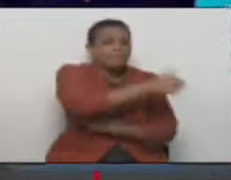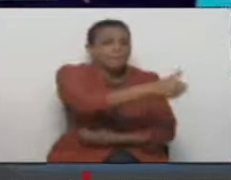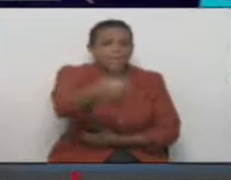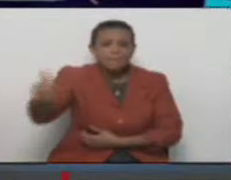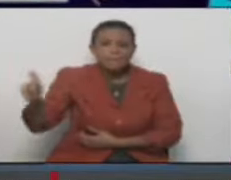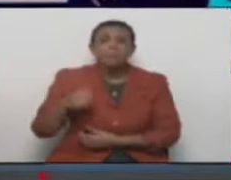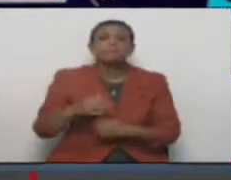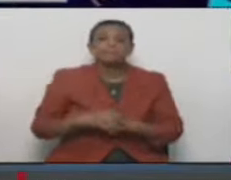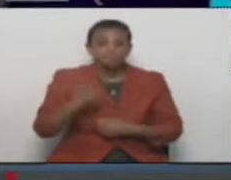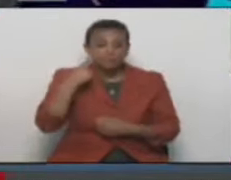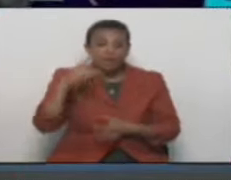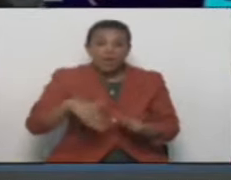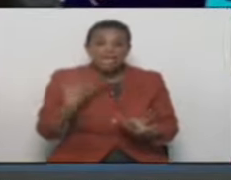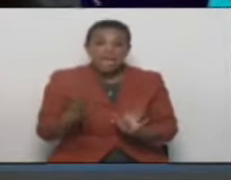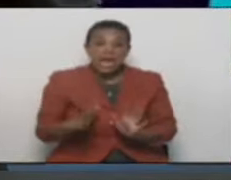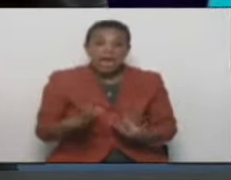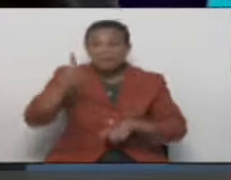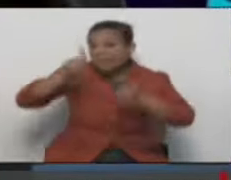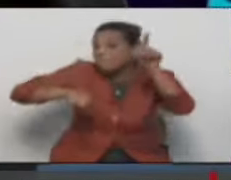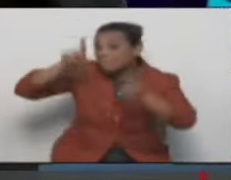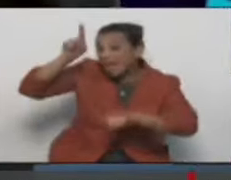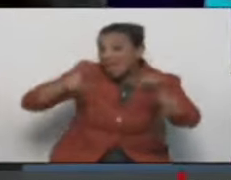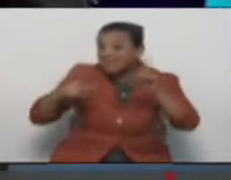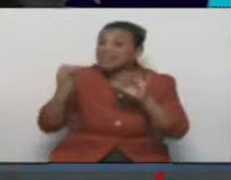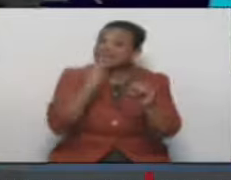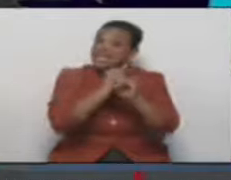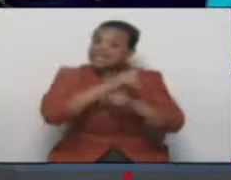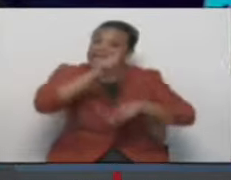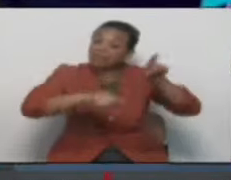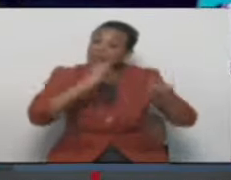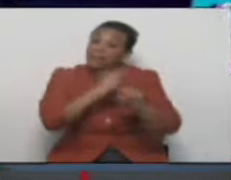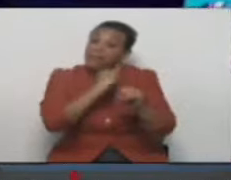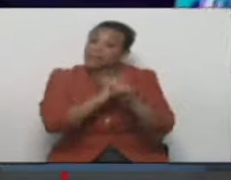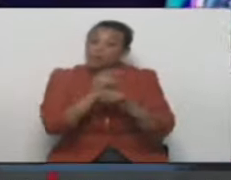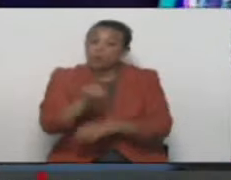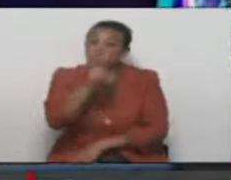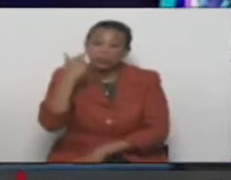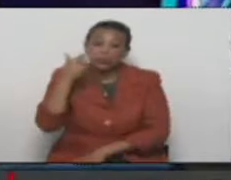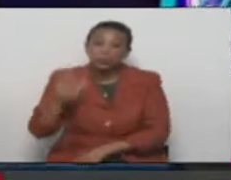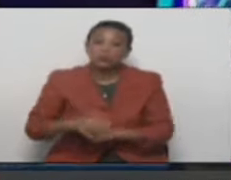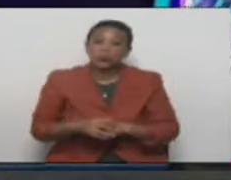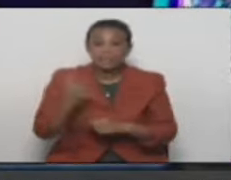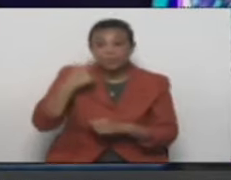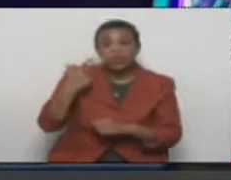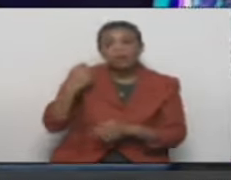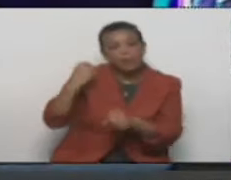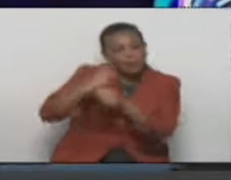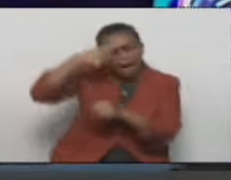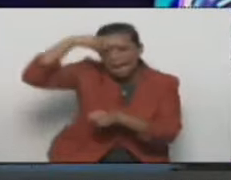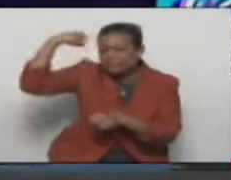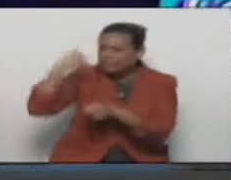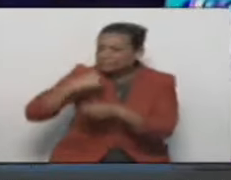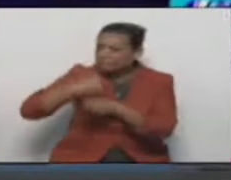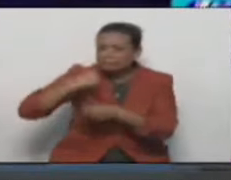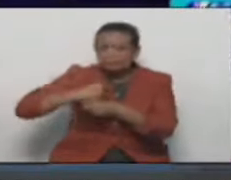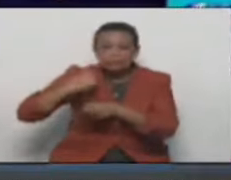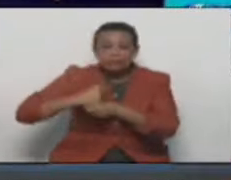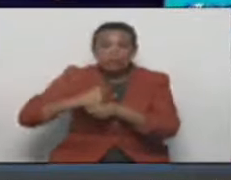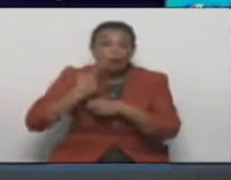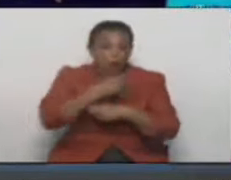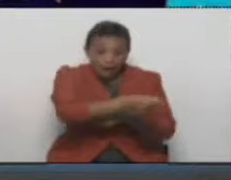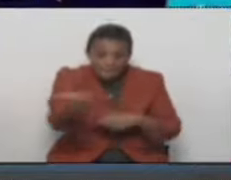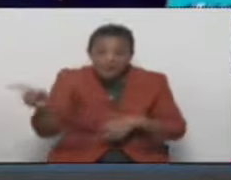importante que hay hacer. Pero todo depende del internet. Sí, señor. Todo depende del internet y para eso estamos trabajando y contamos con esta familia,